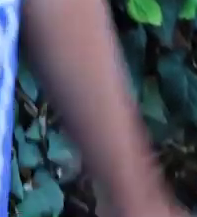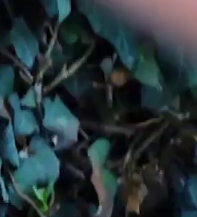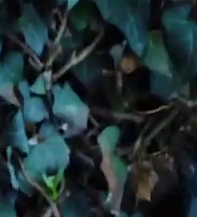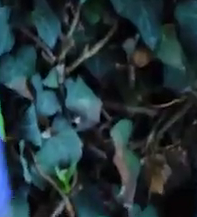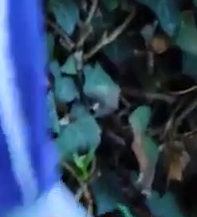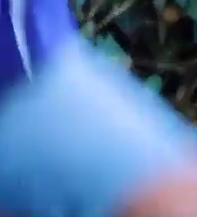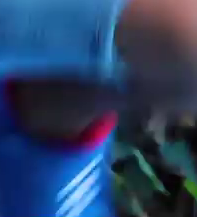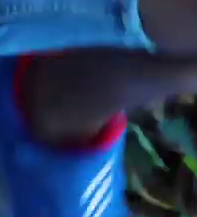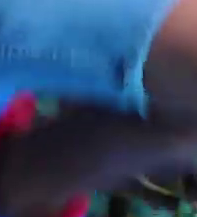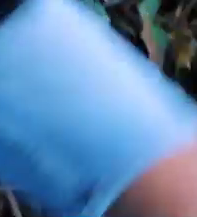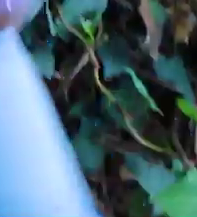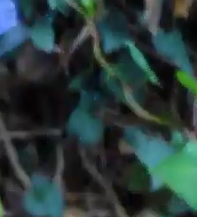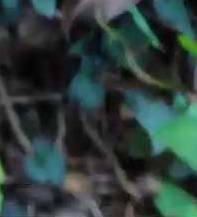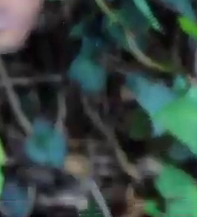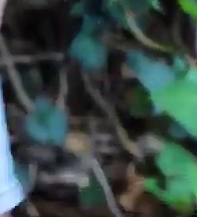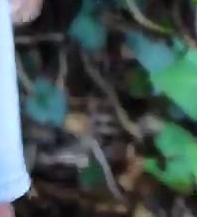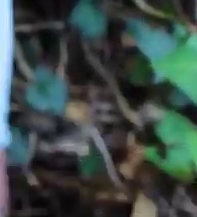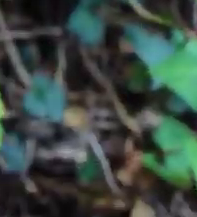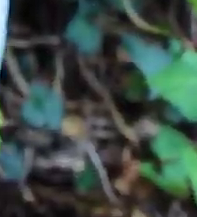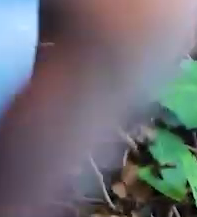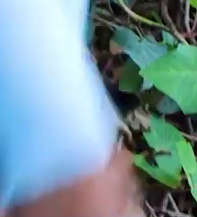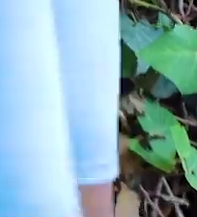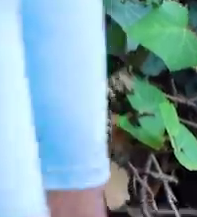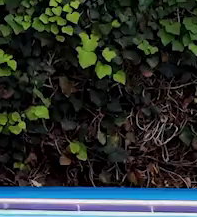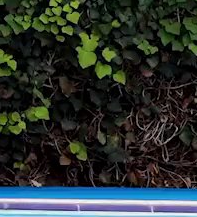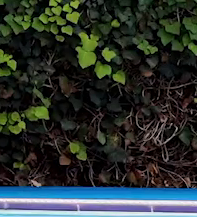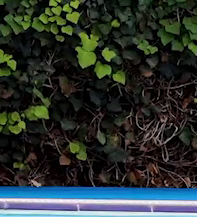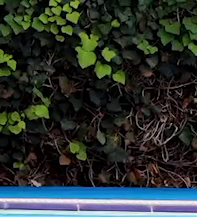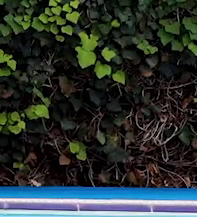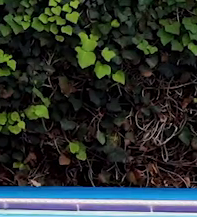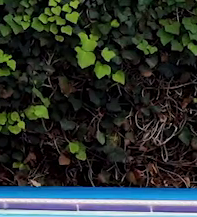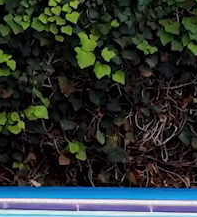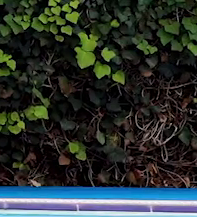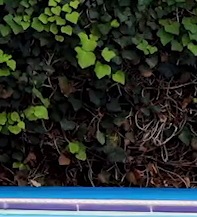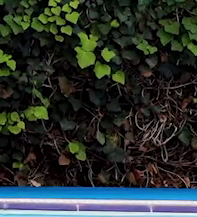muy bien izquierda muy bien